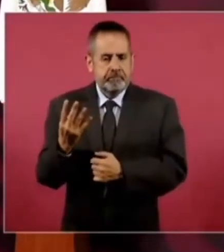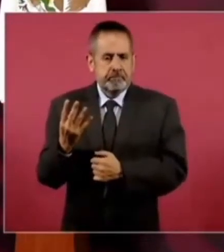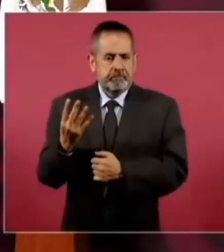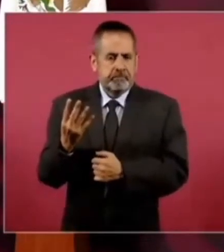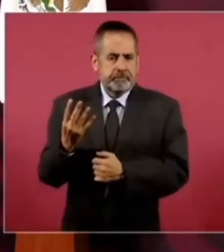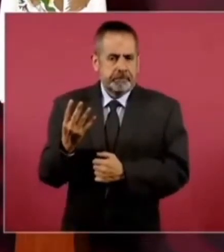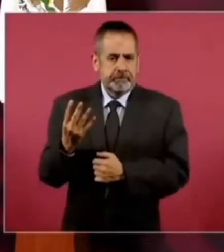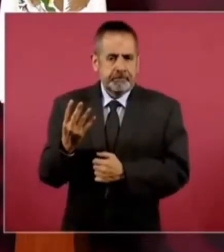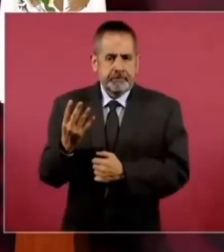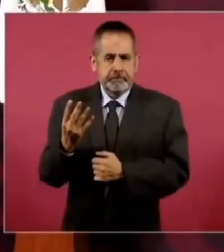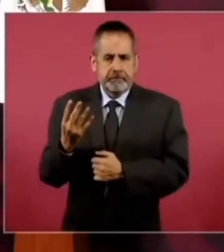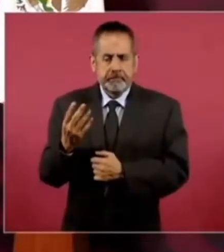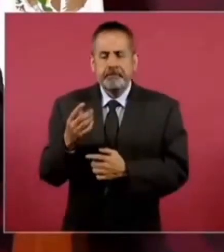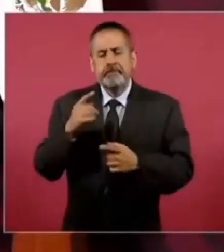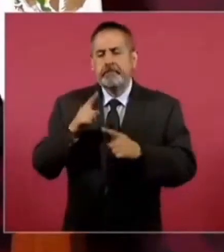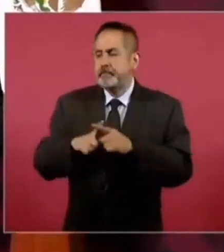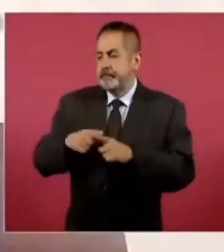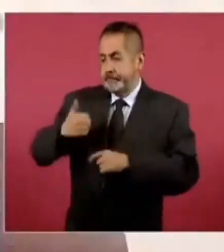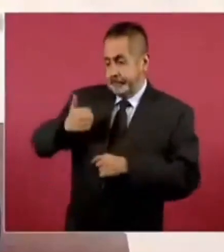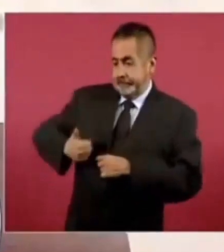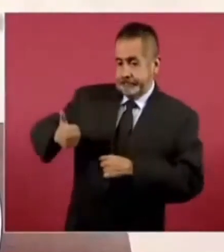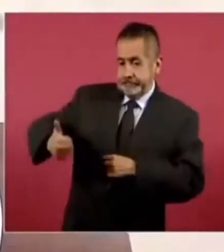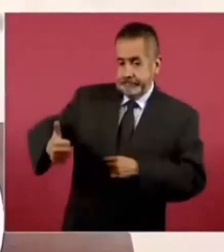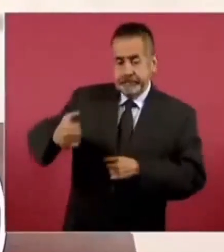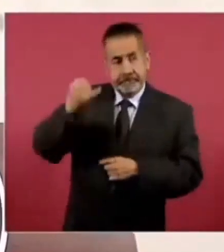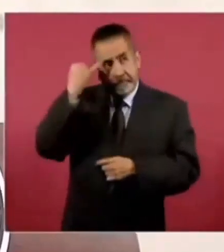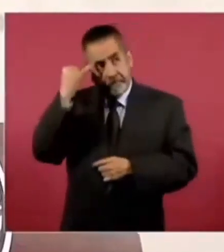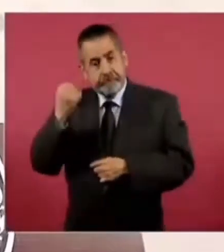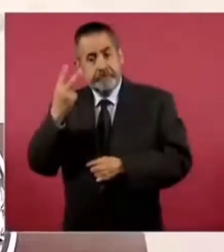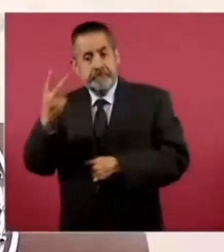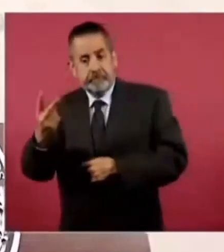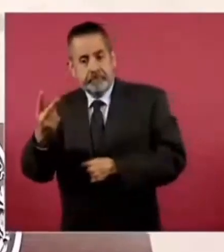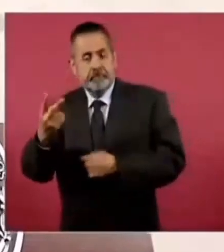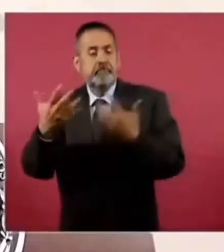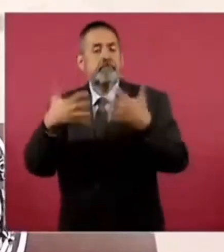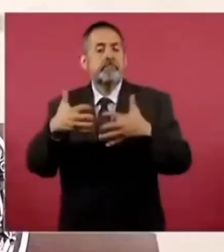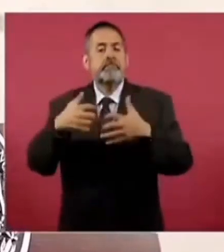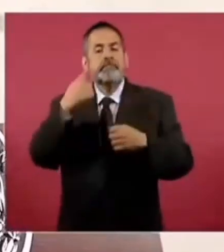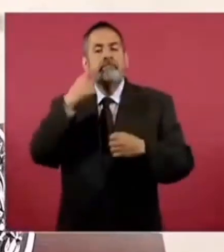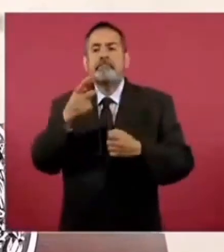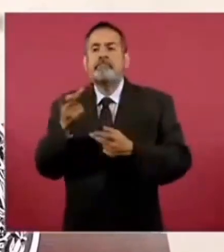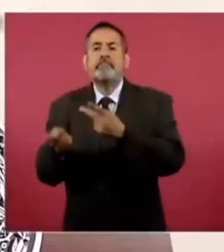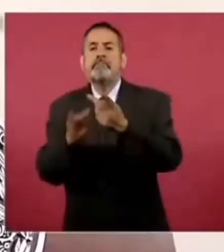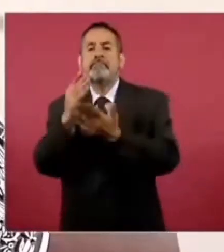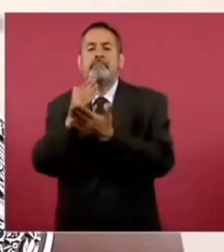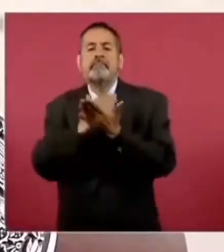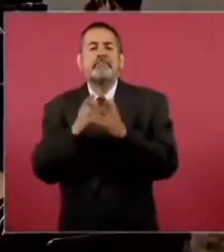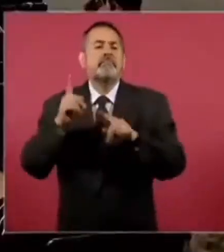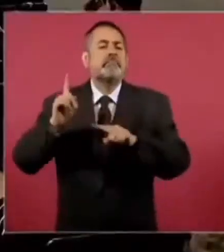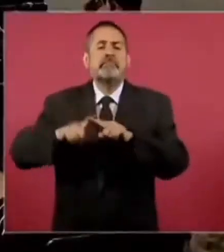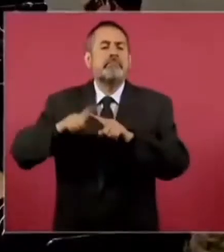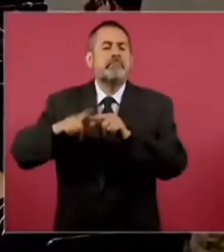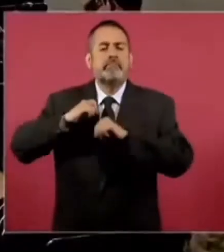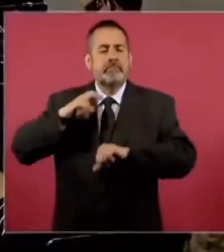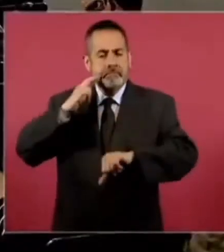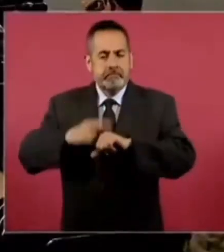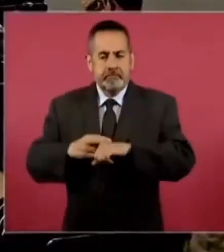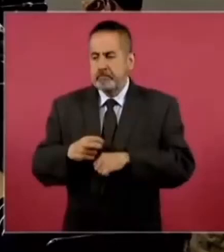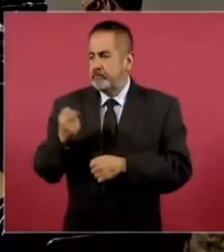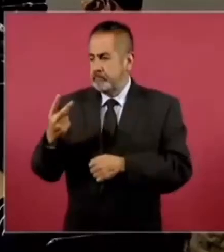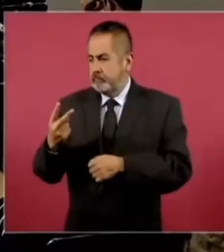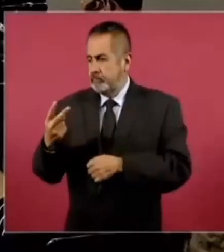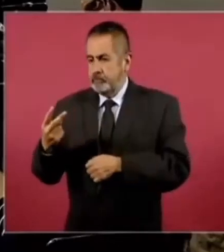O cada uno propuso dos. Y luego, de esas doce,